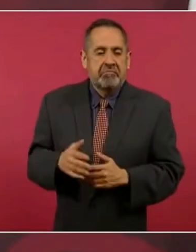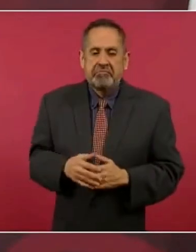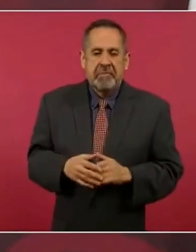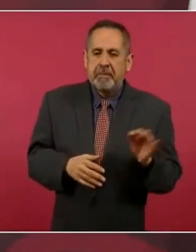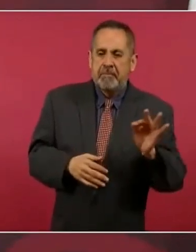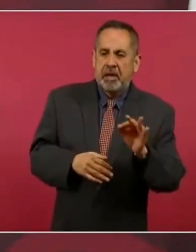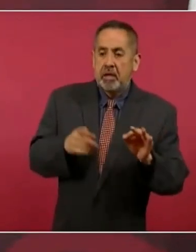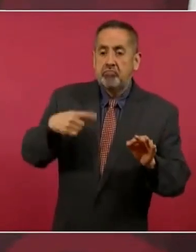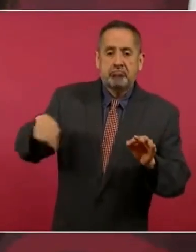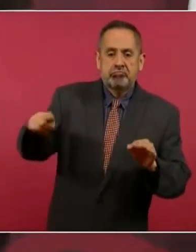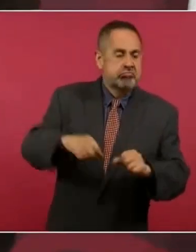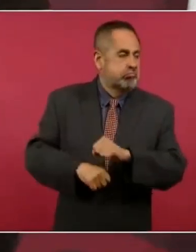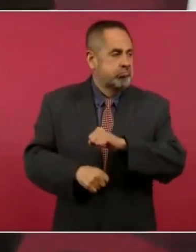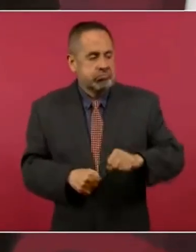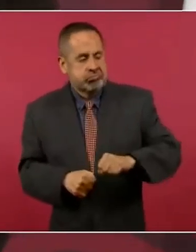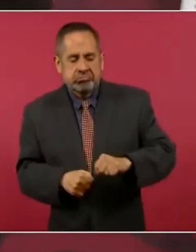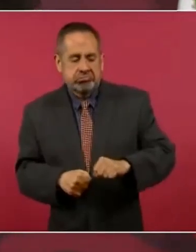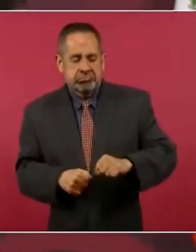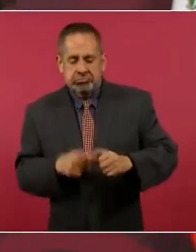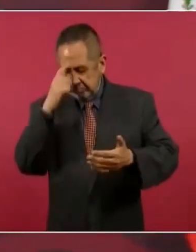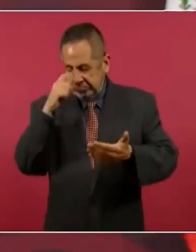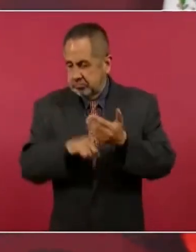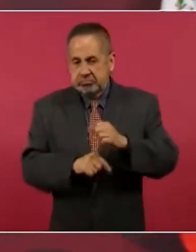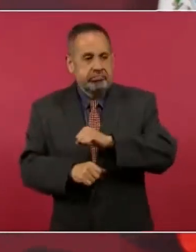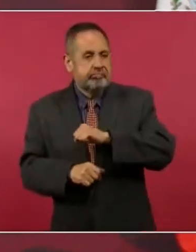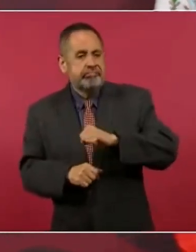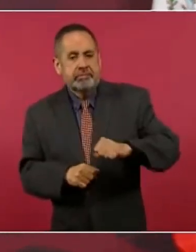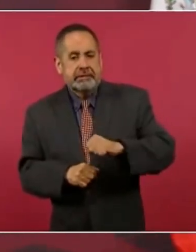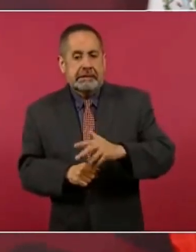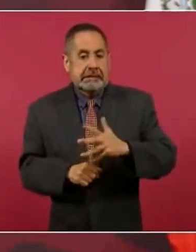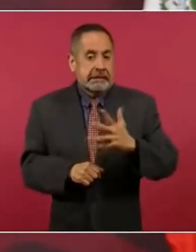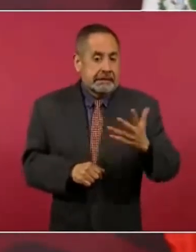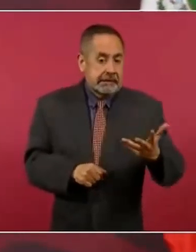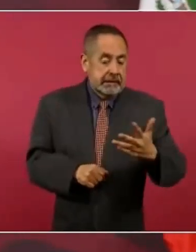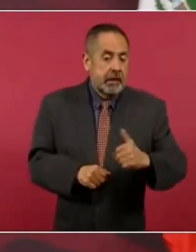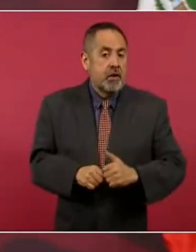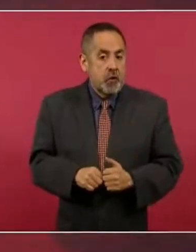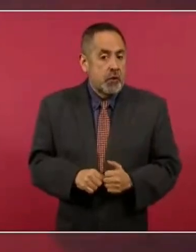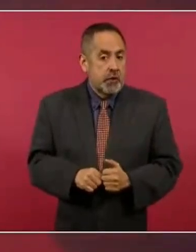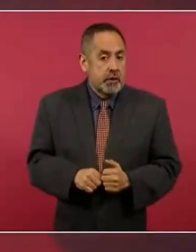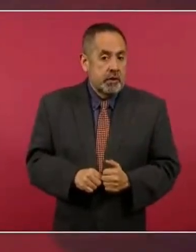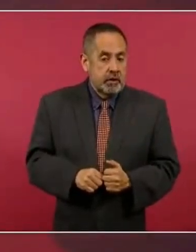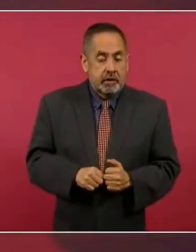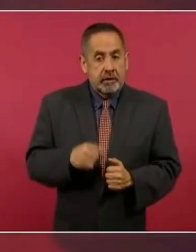y vaya que prevaleció